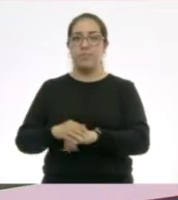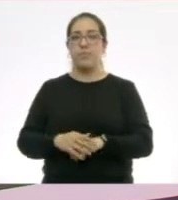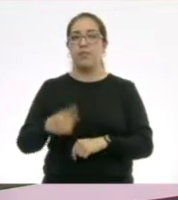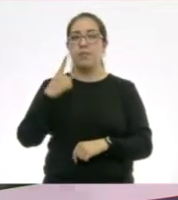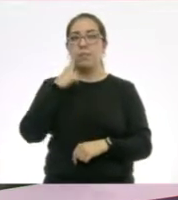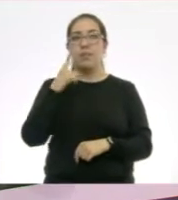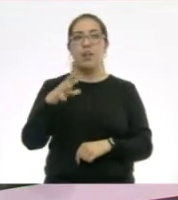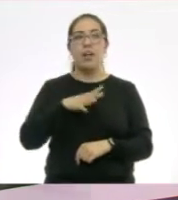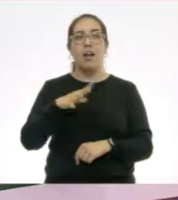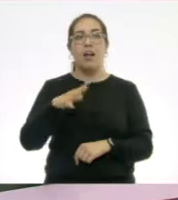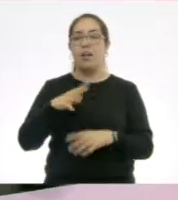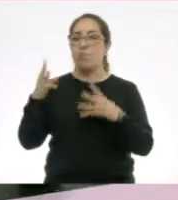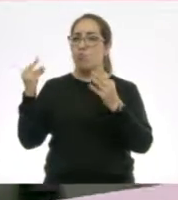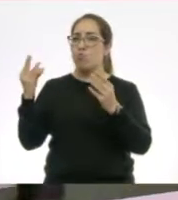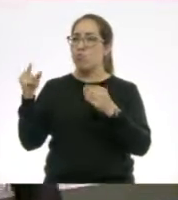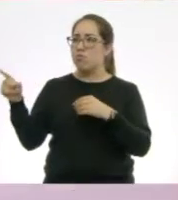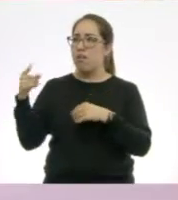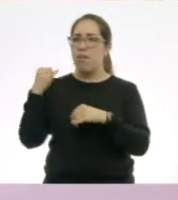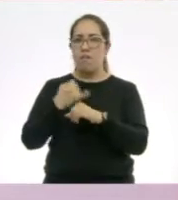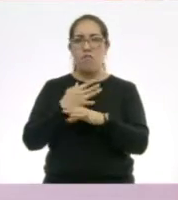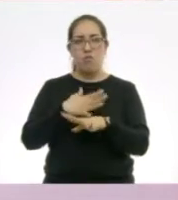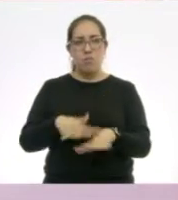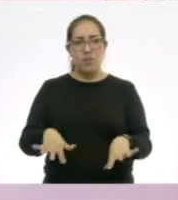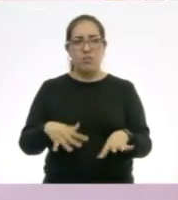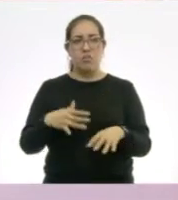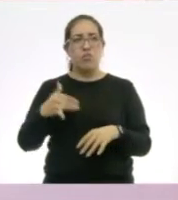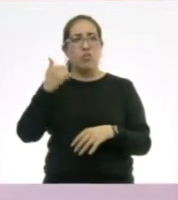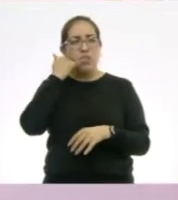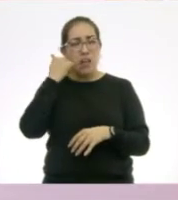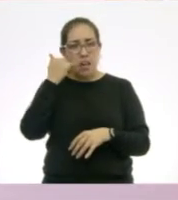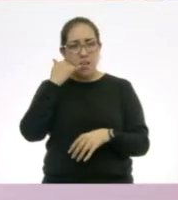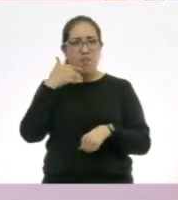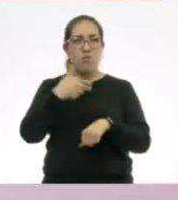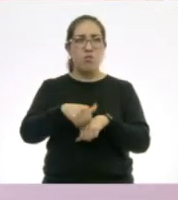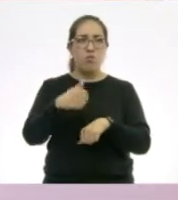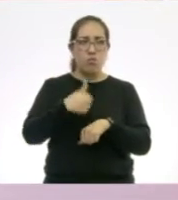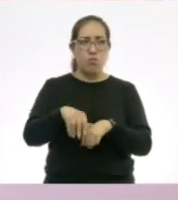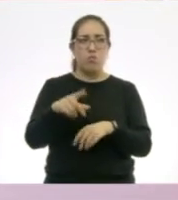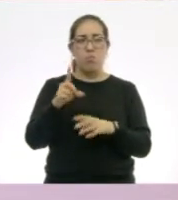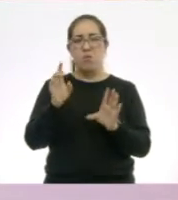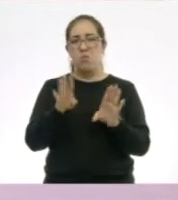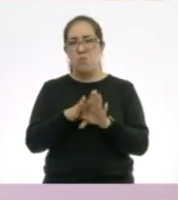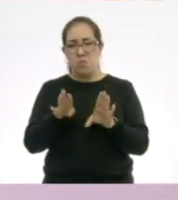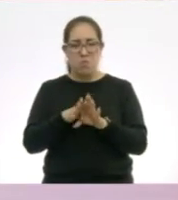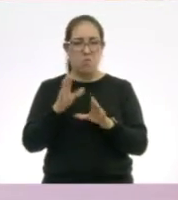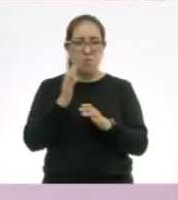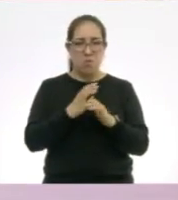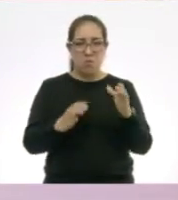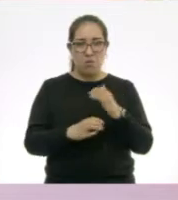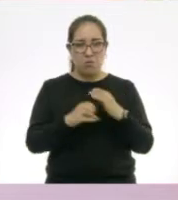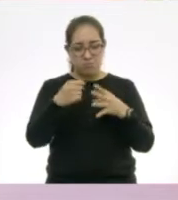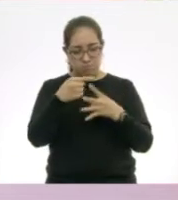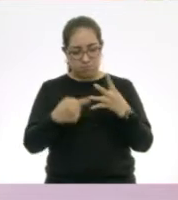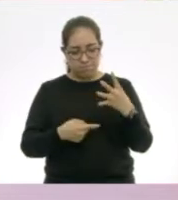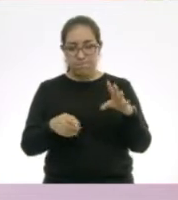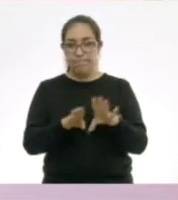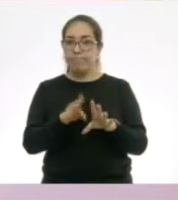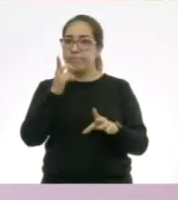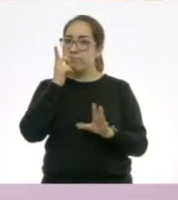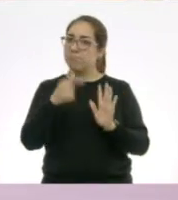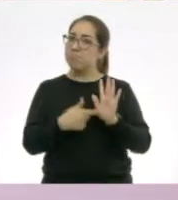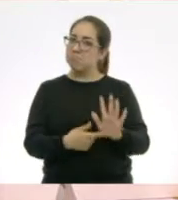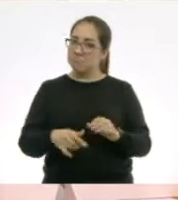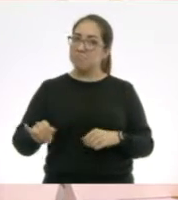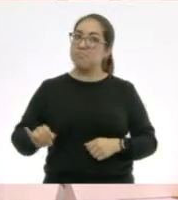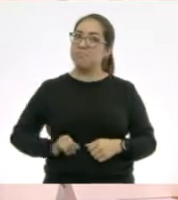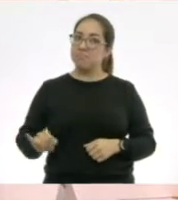el teléfono, dirección a donde tú puedes hablar en el caso de que tú tengas esta situación. Mira